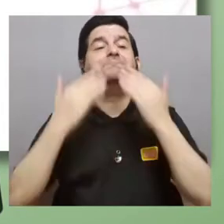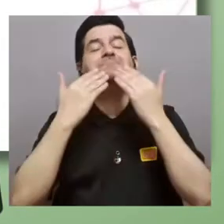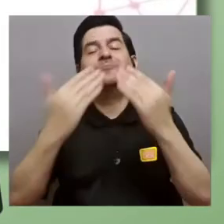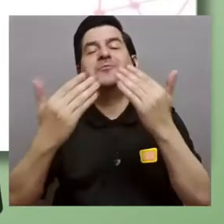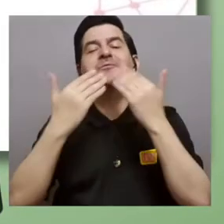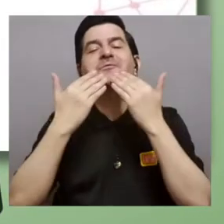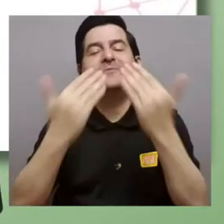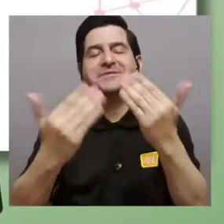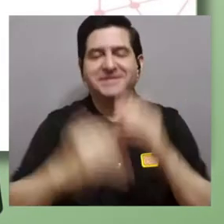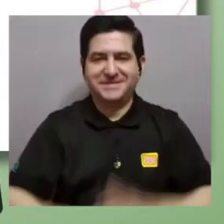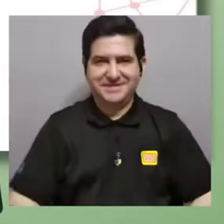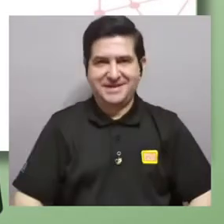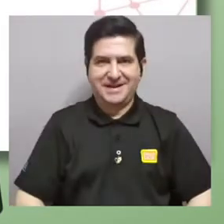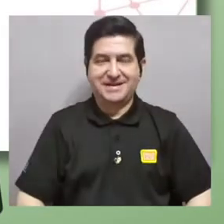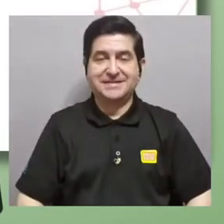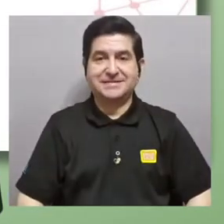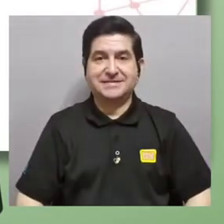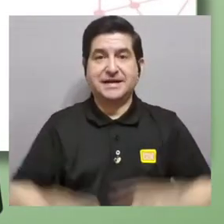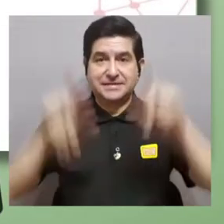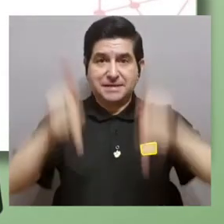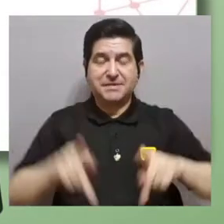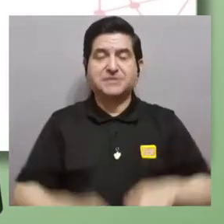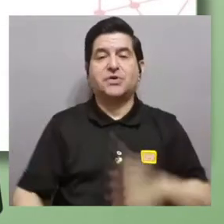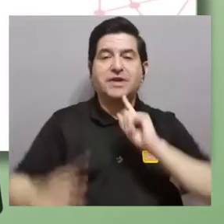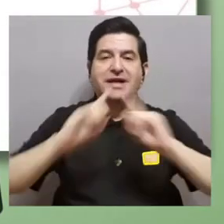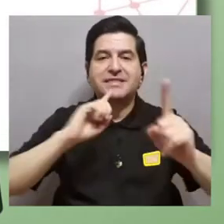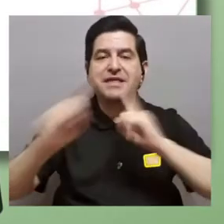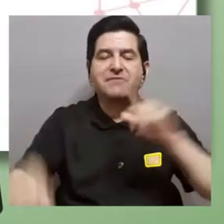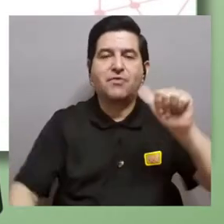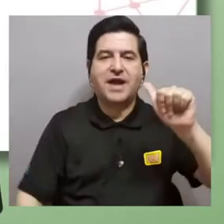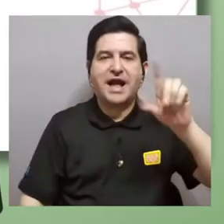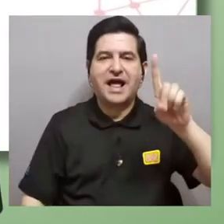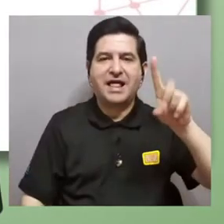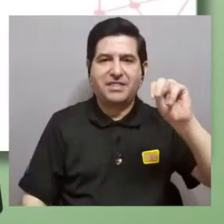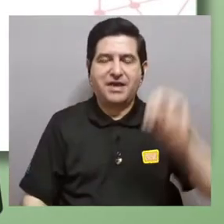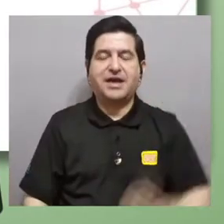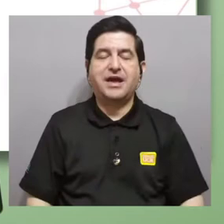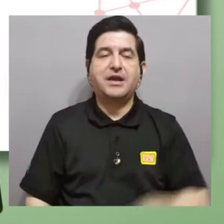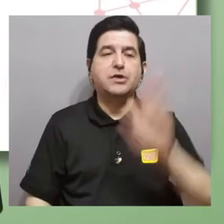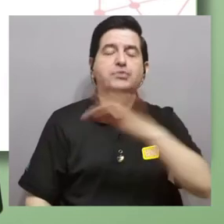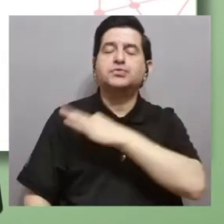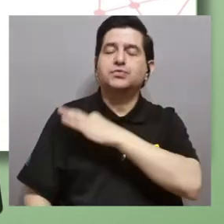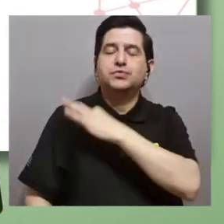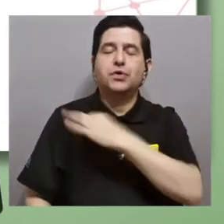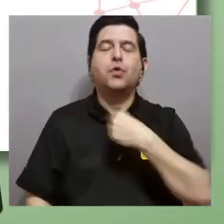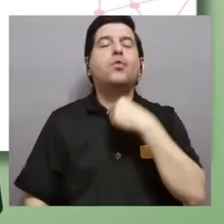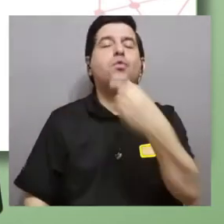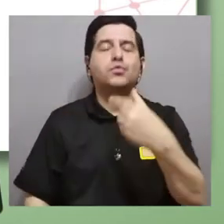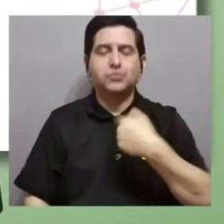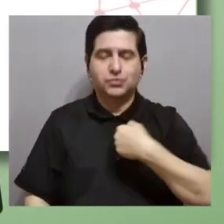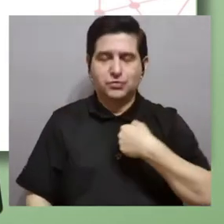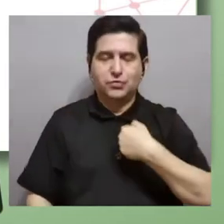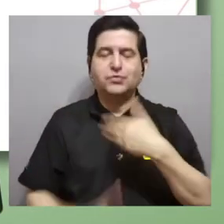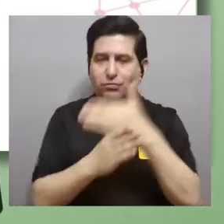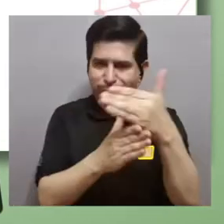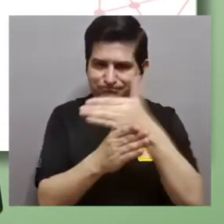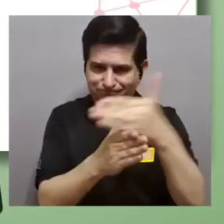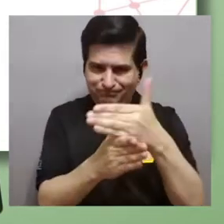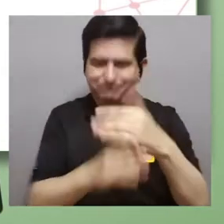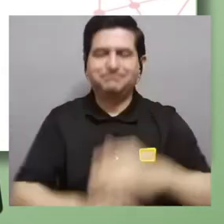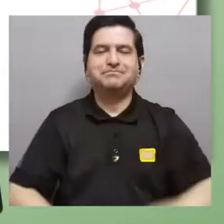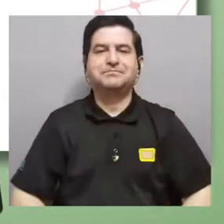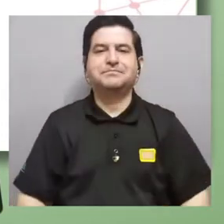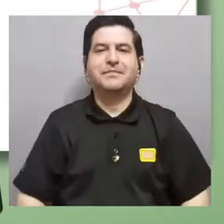Pues, les agradezco mucho, bueno, a los de Divulga ADN por su invitación. La verdad que para mí es un placer estar aquí con ustedes.